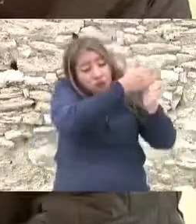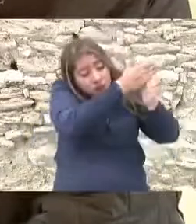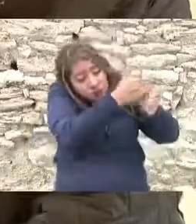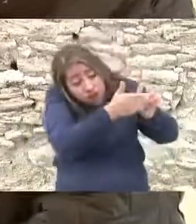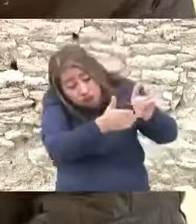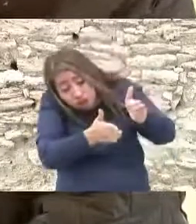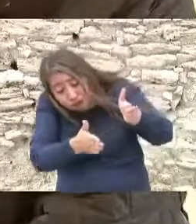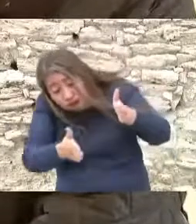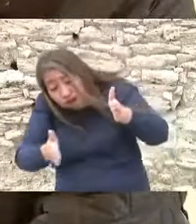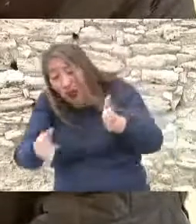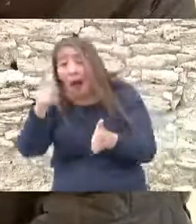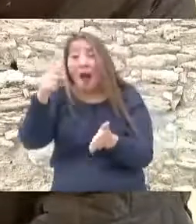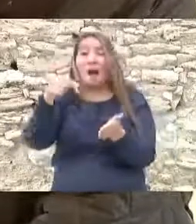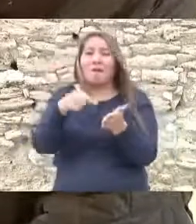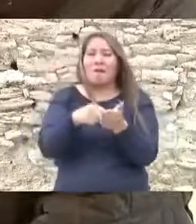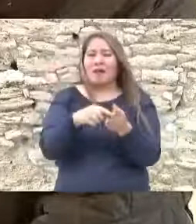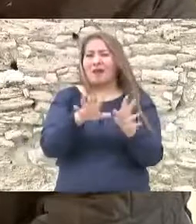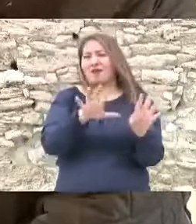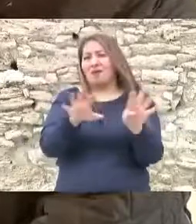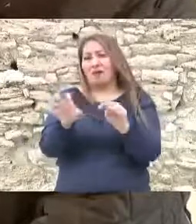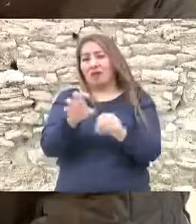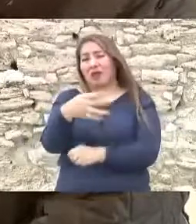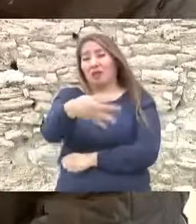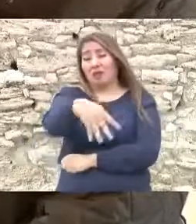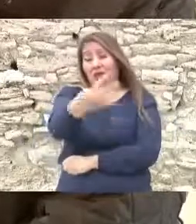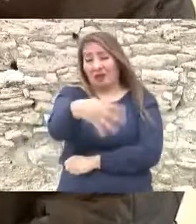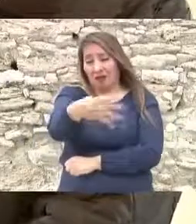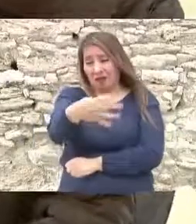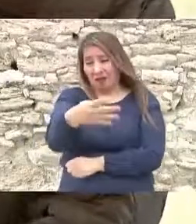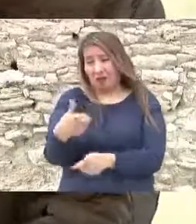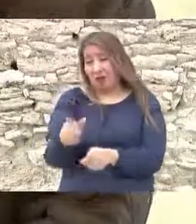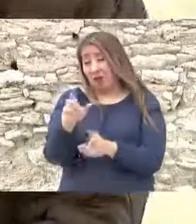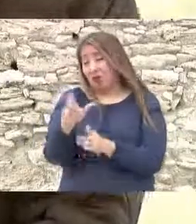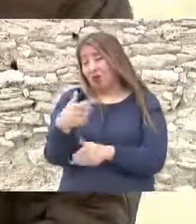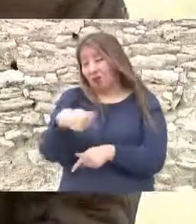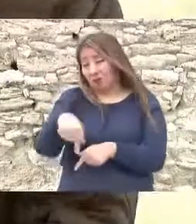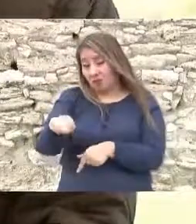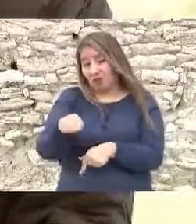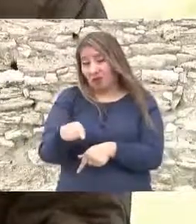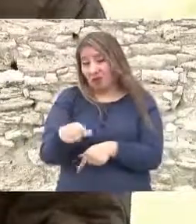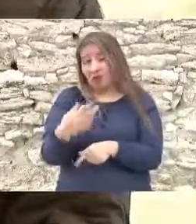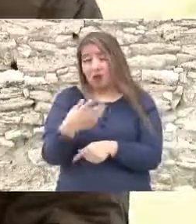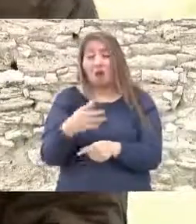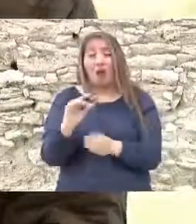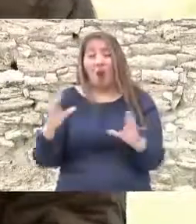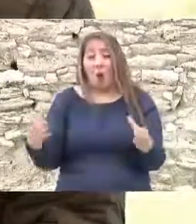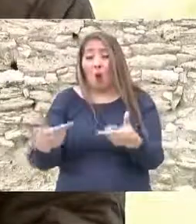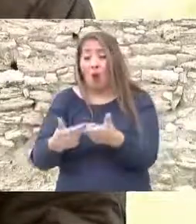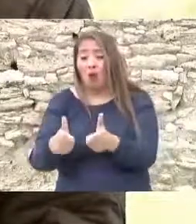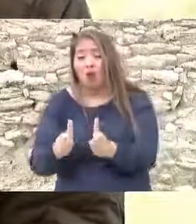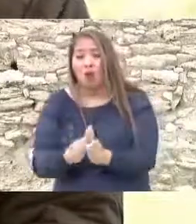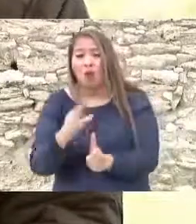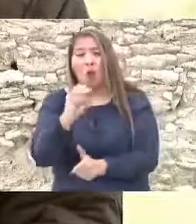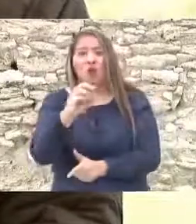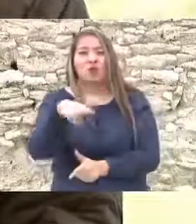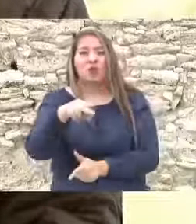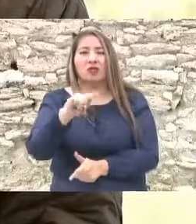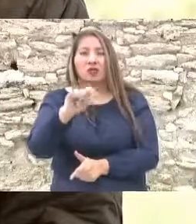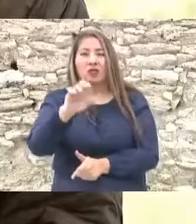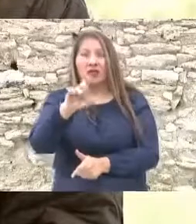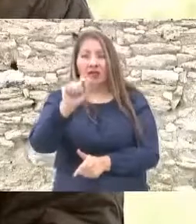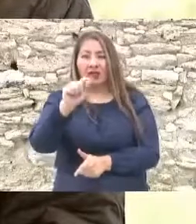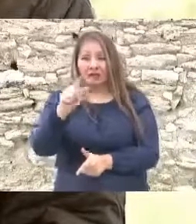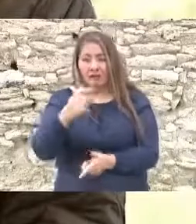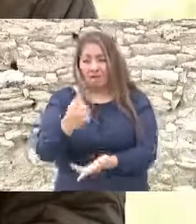que los constitucionalistas empiezan a emitir